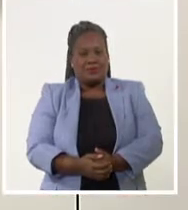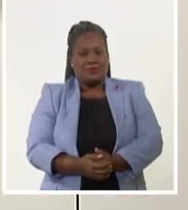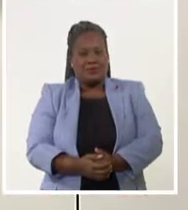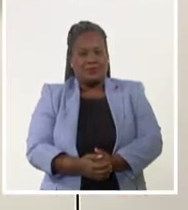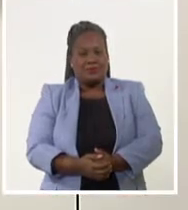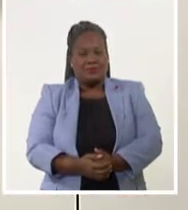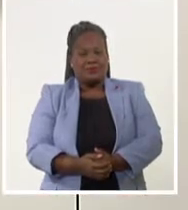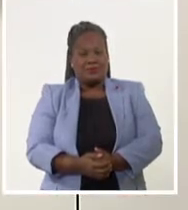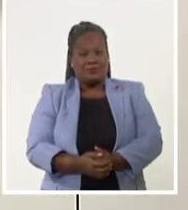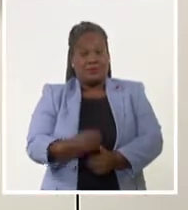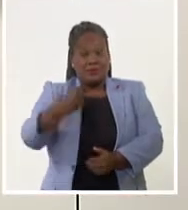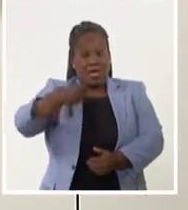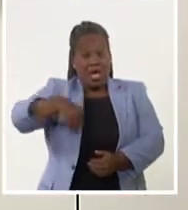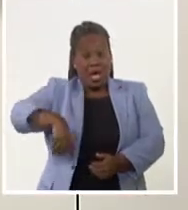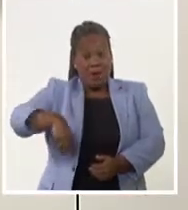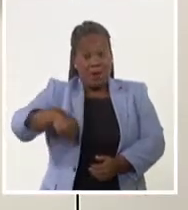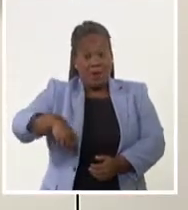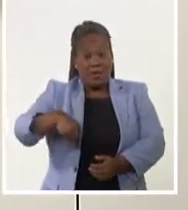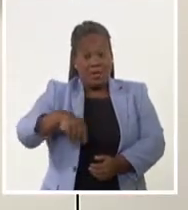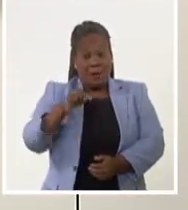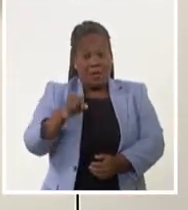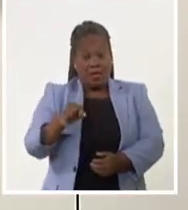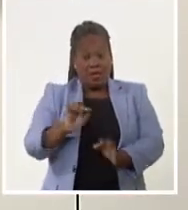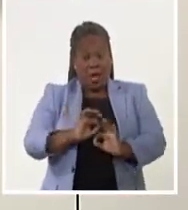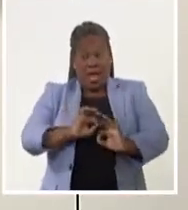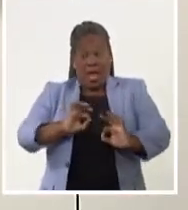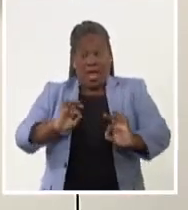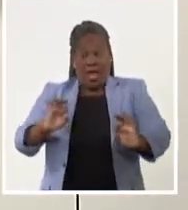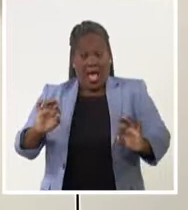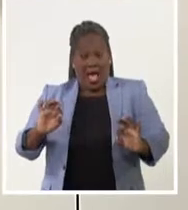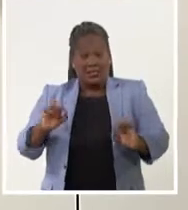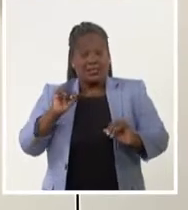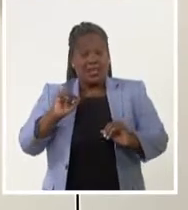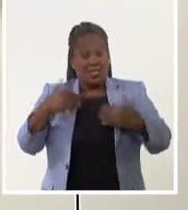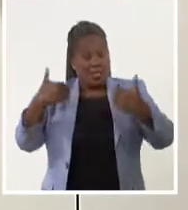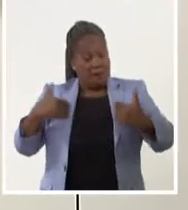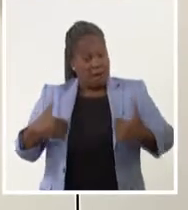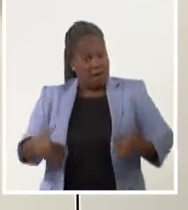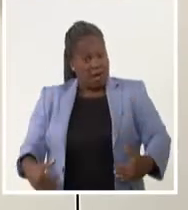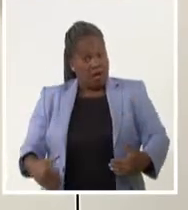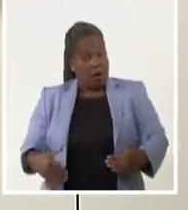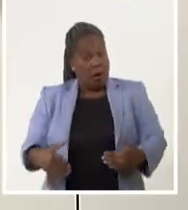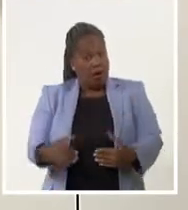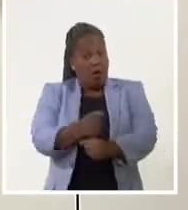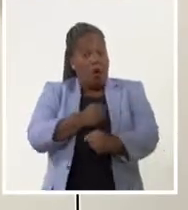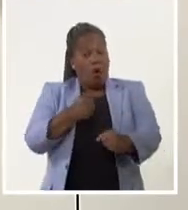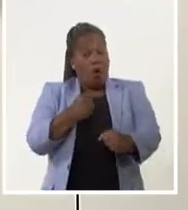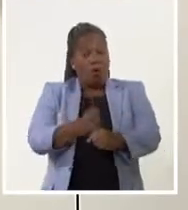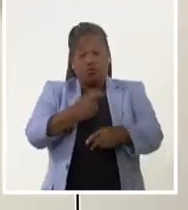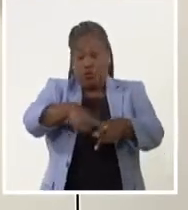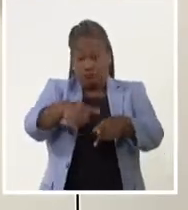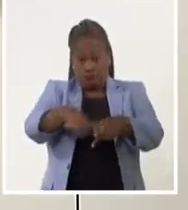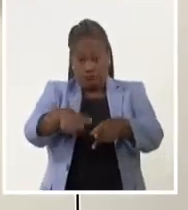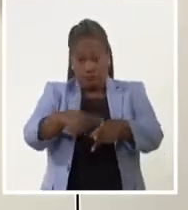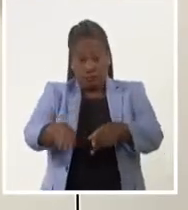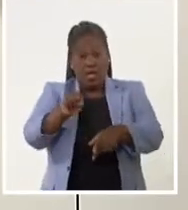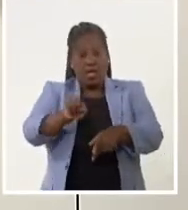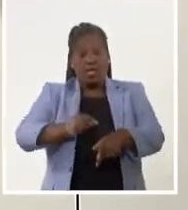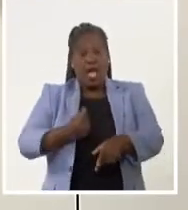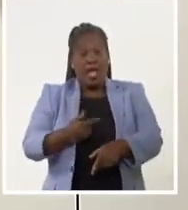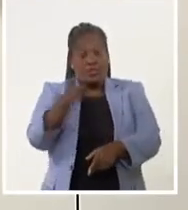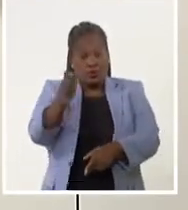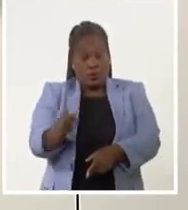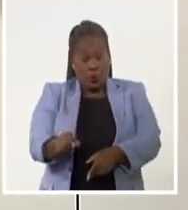El aprovechamiento del espacio y la elegancia del diseño de vestuario, el empleo de instrumentos no convencionales y la versatilidad de sus actores,